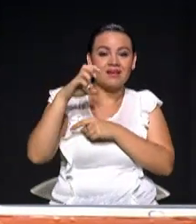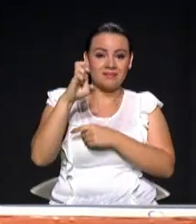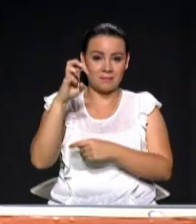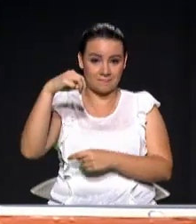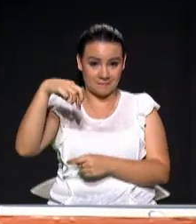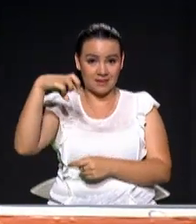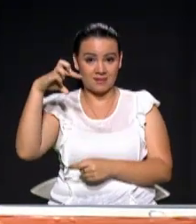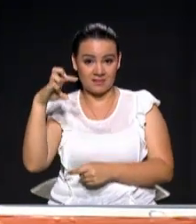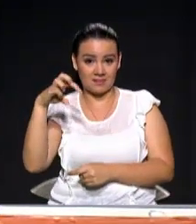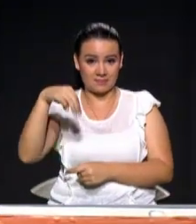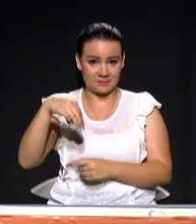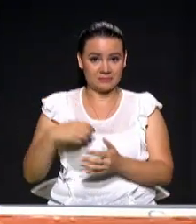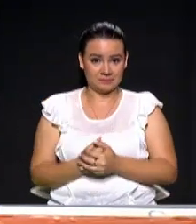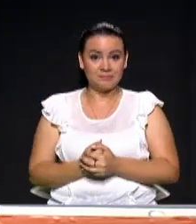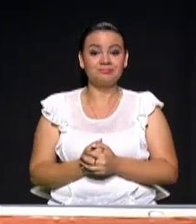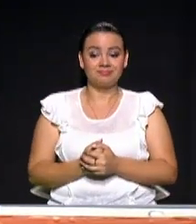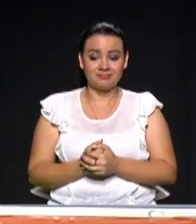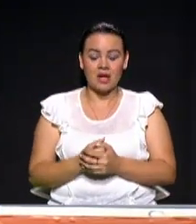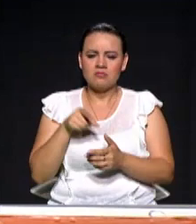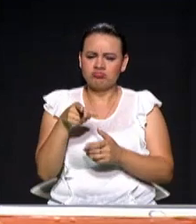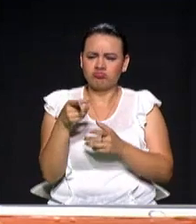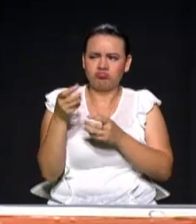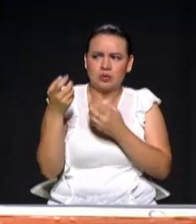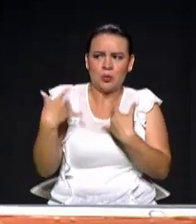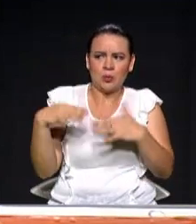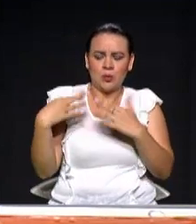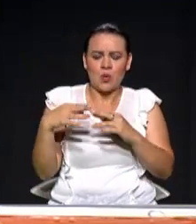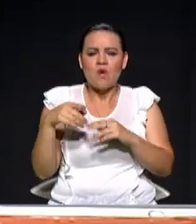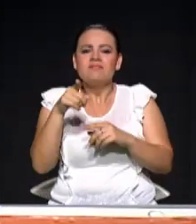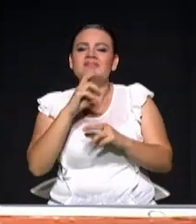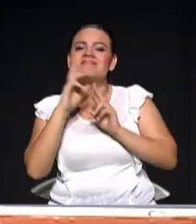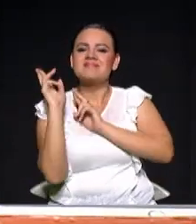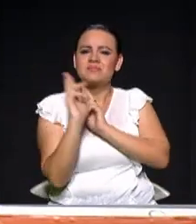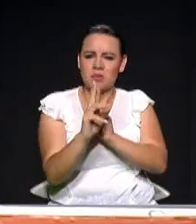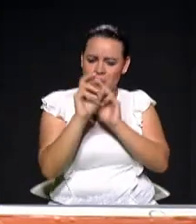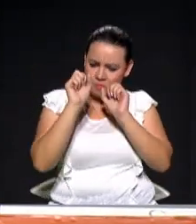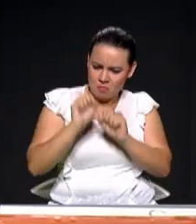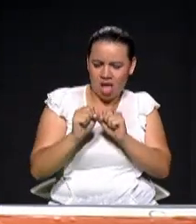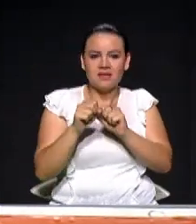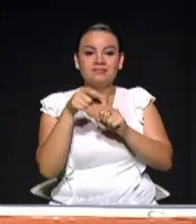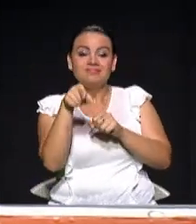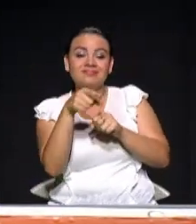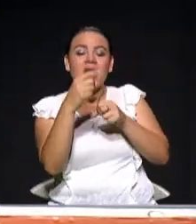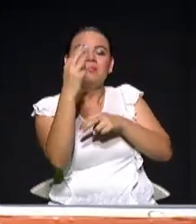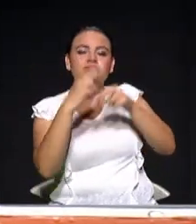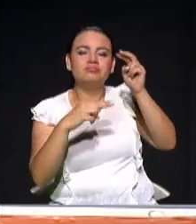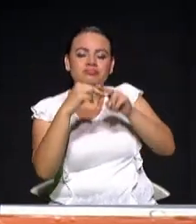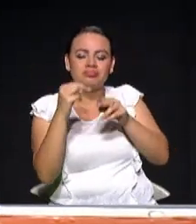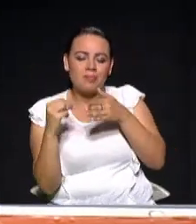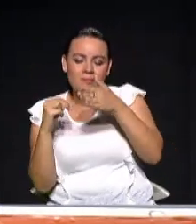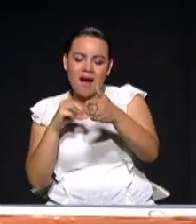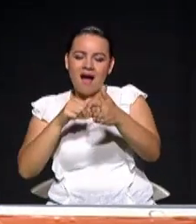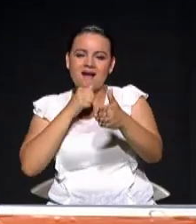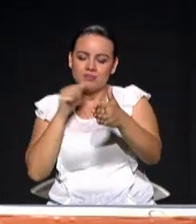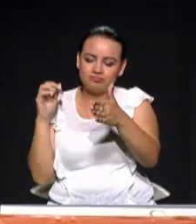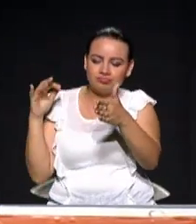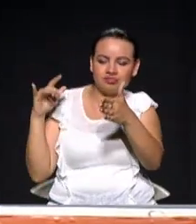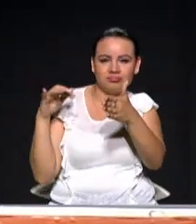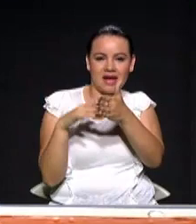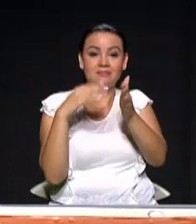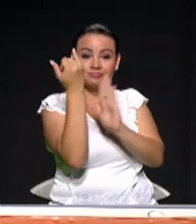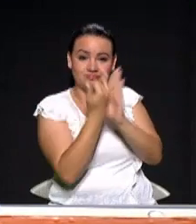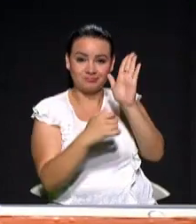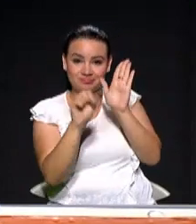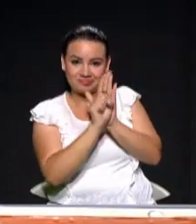aseguradora de otorgar la cobertura entonces por la contingencia de la hidroeléctrica Ituango. Ante este hecho EPM anunció que las